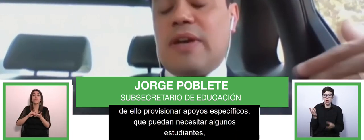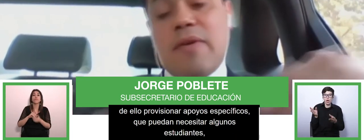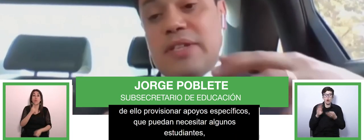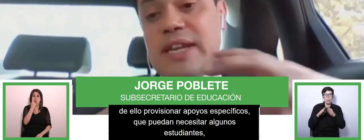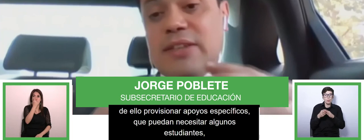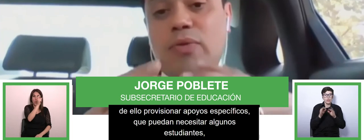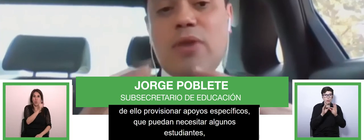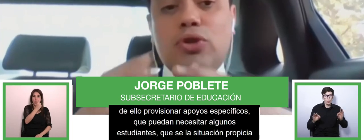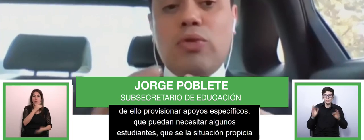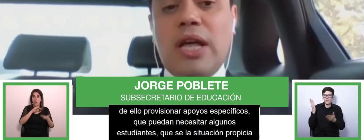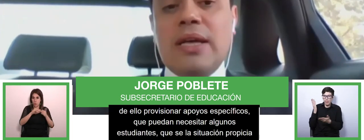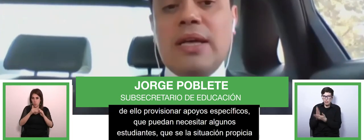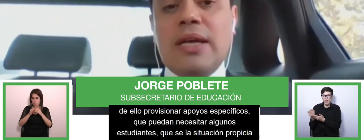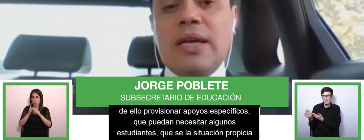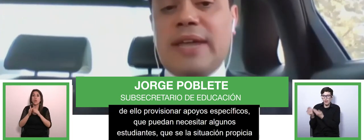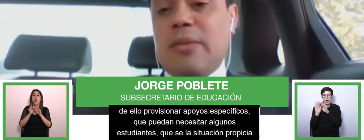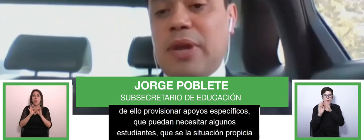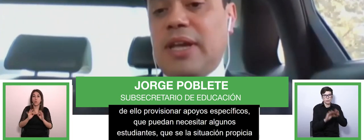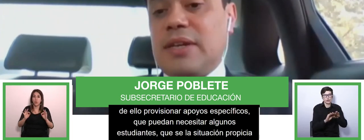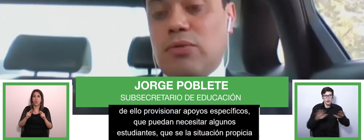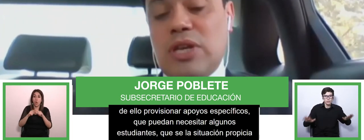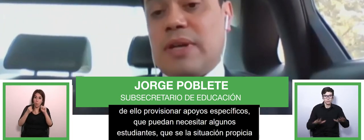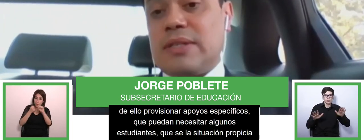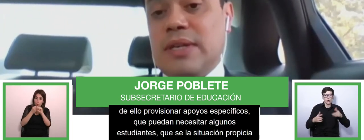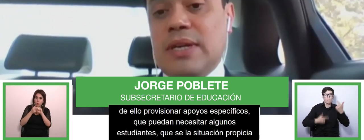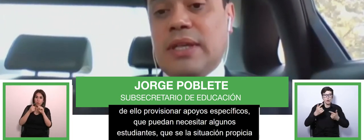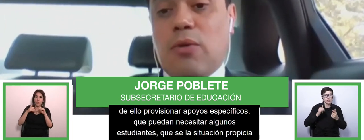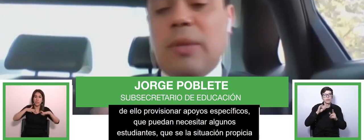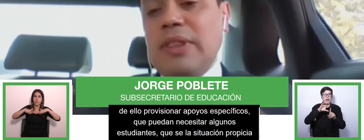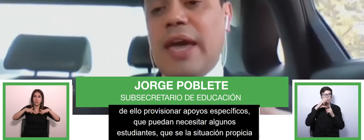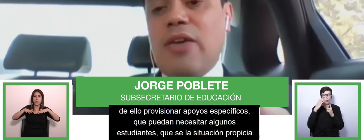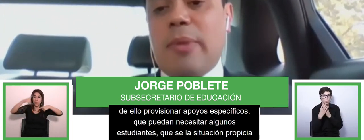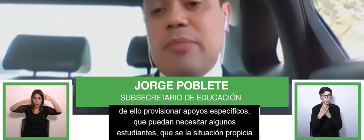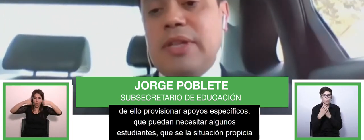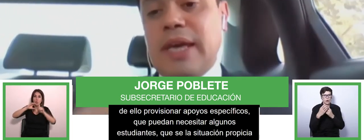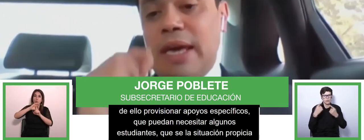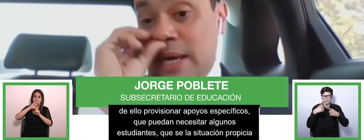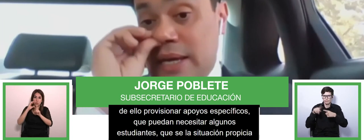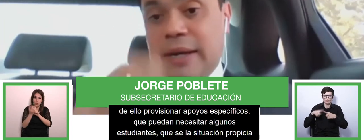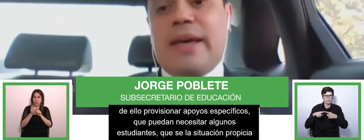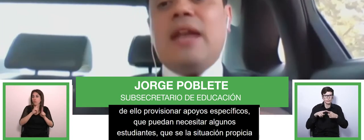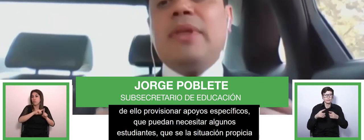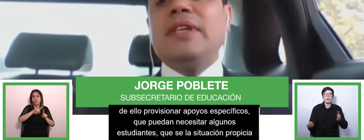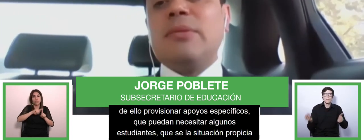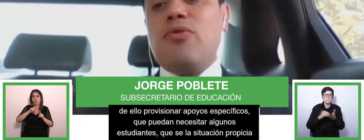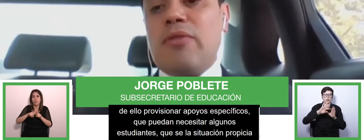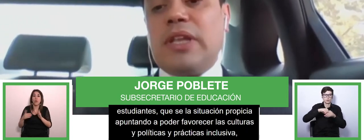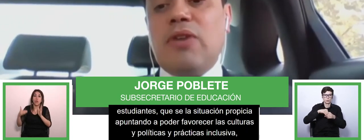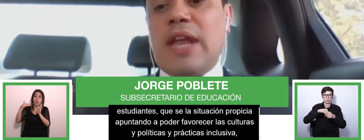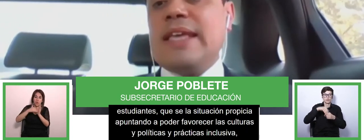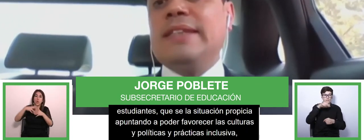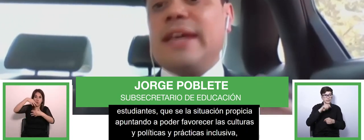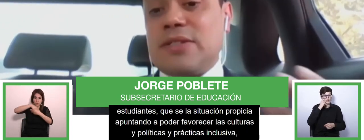favorecer el desarrollo de una cultura y políticas y prácticas inclusivas es justamente aquello que permite que realmente se